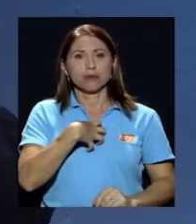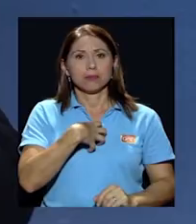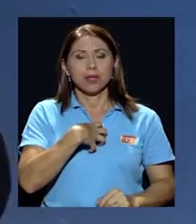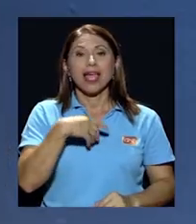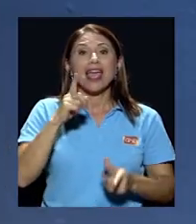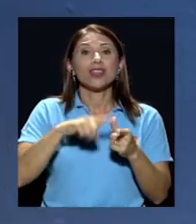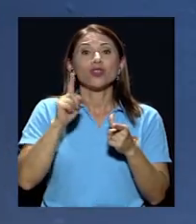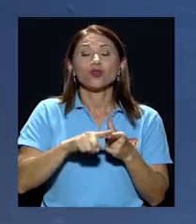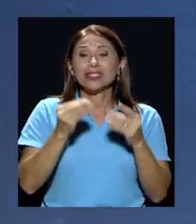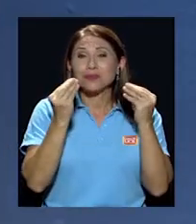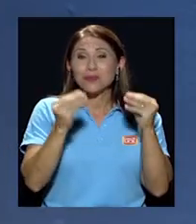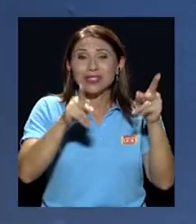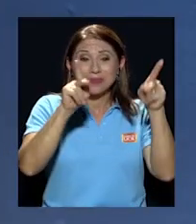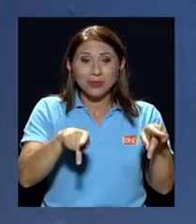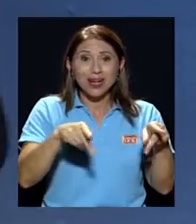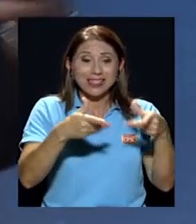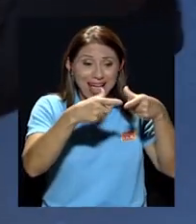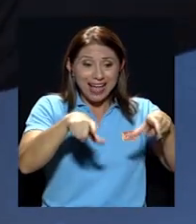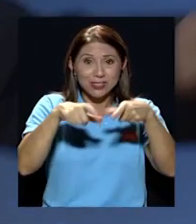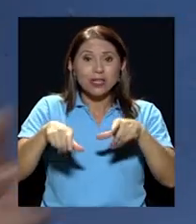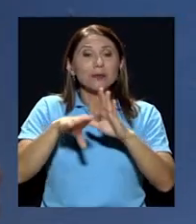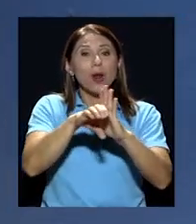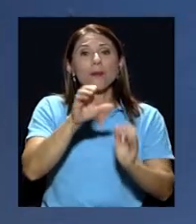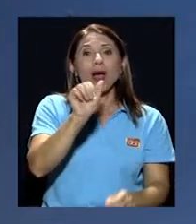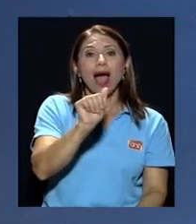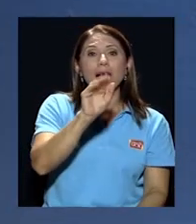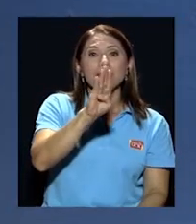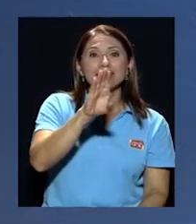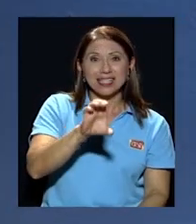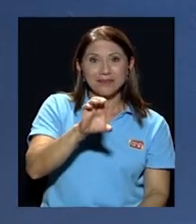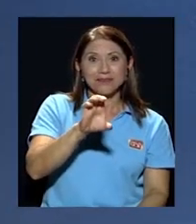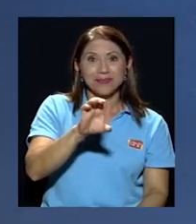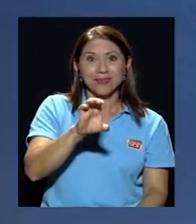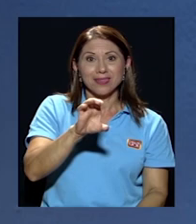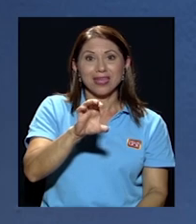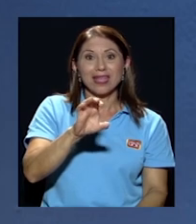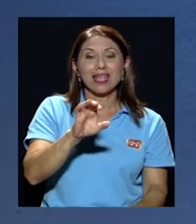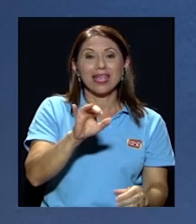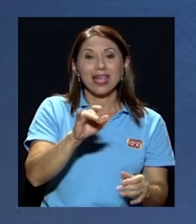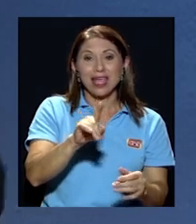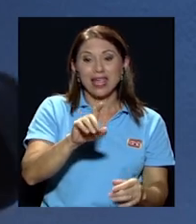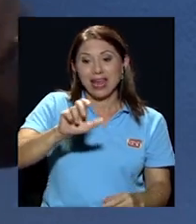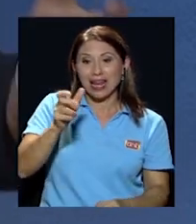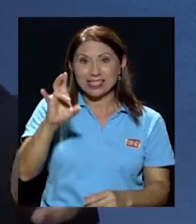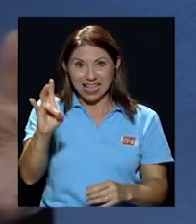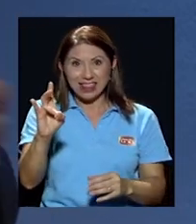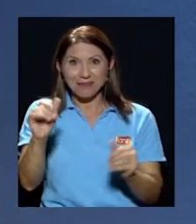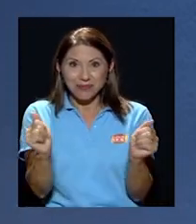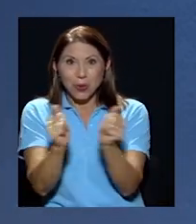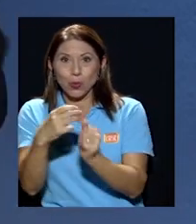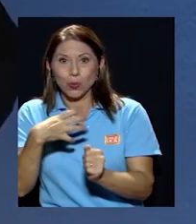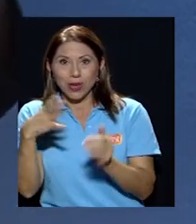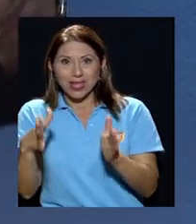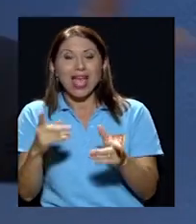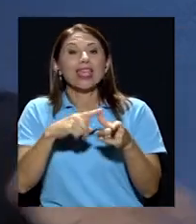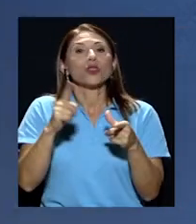trasladar acciones que tenían como la ABC que era condueña en Canal 7 a trasladarle